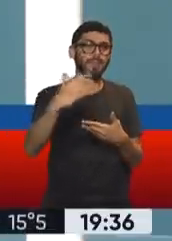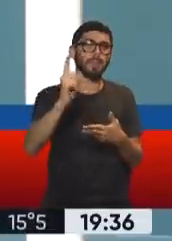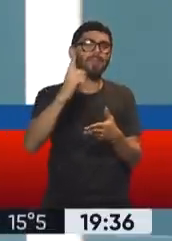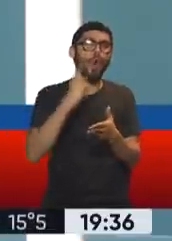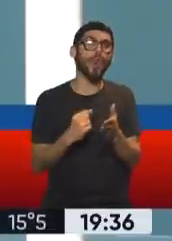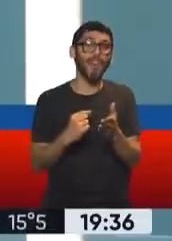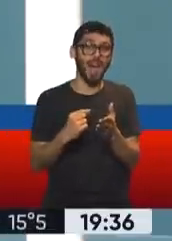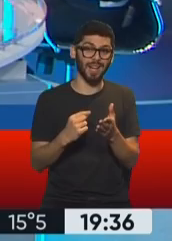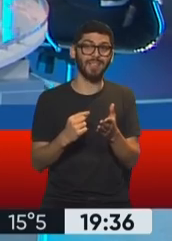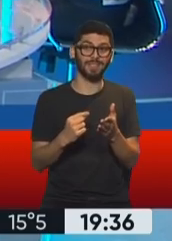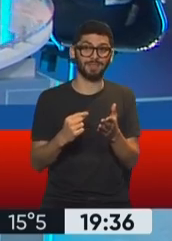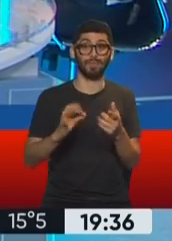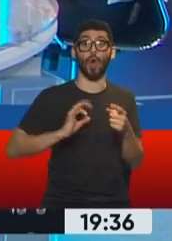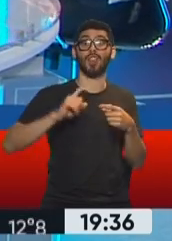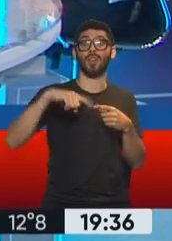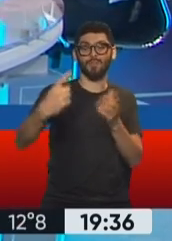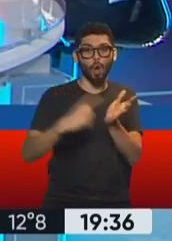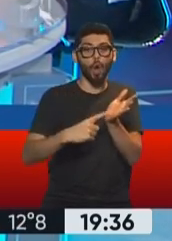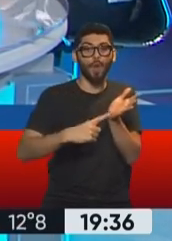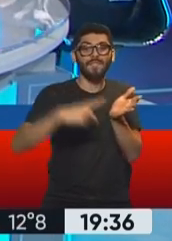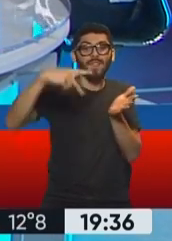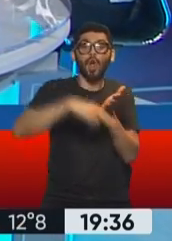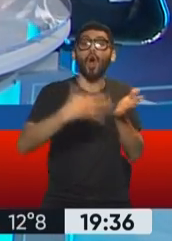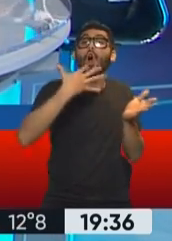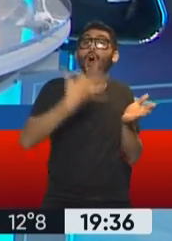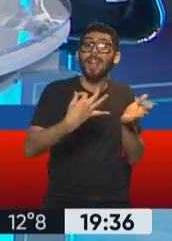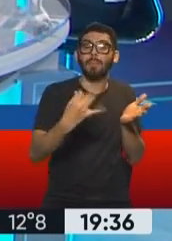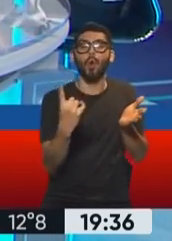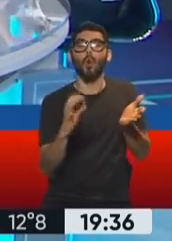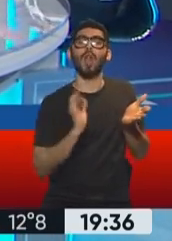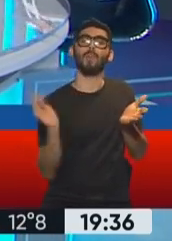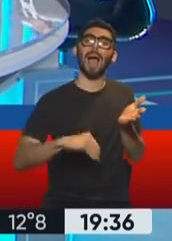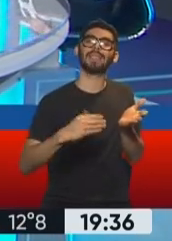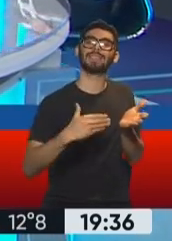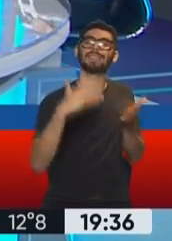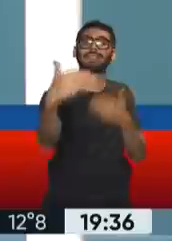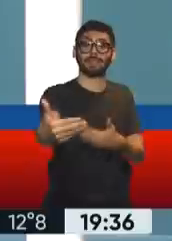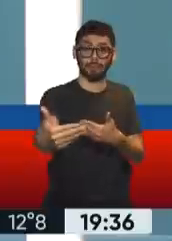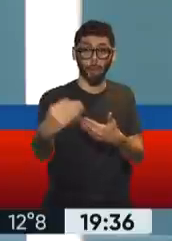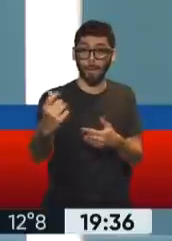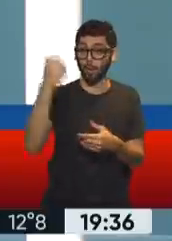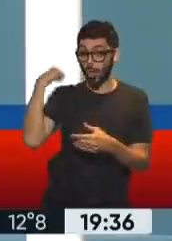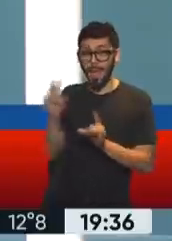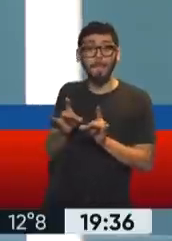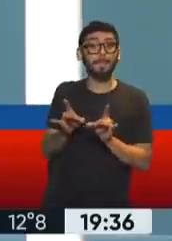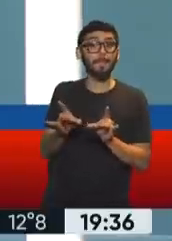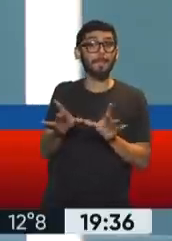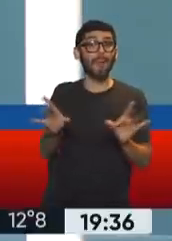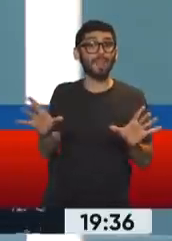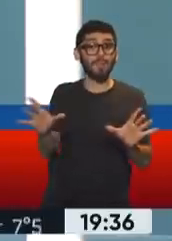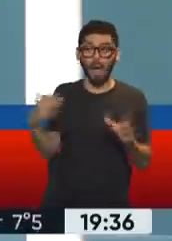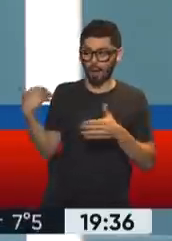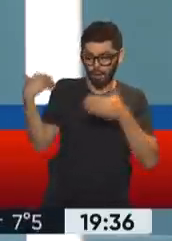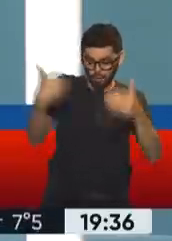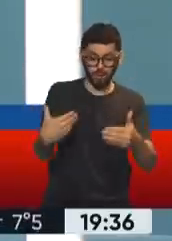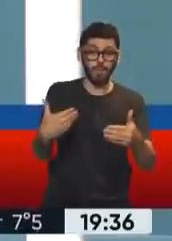certificado de discapacidad. digamos. El vencimiento original, pero prorrogado un Lo que ocurre es que como venimos prorrogando desde la pandemia, les pedimos a todos que